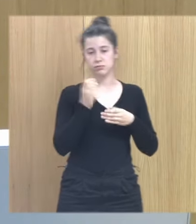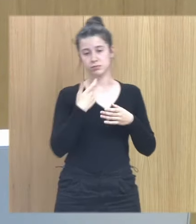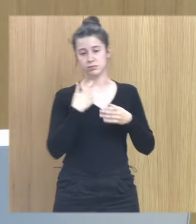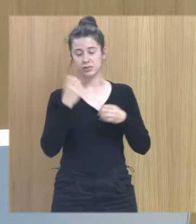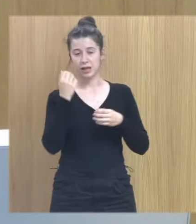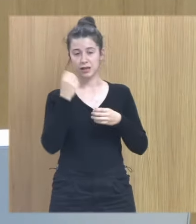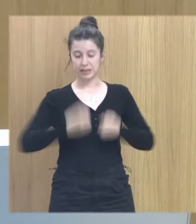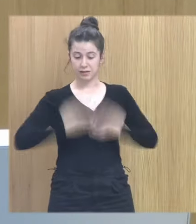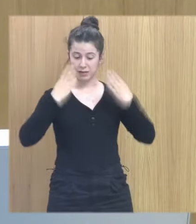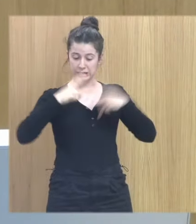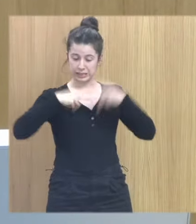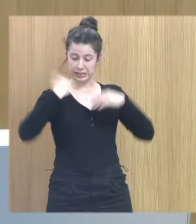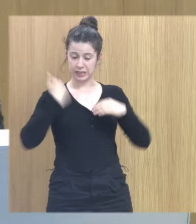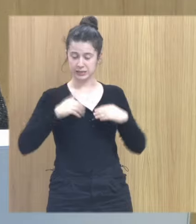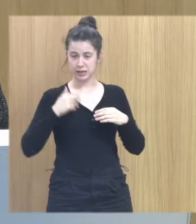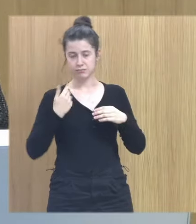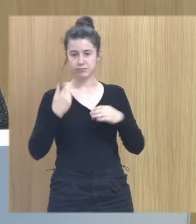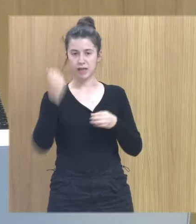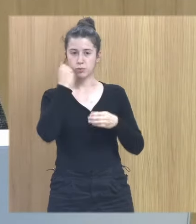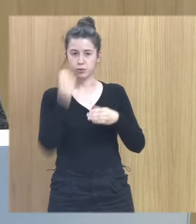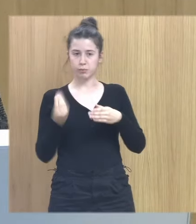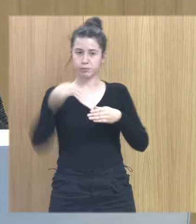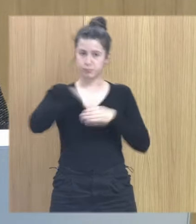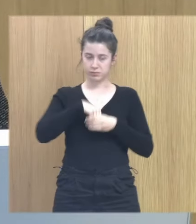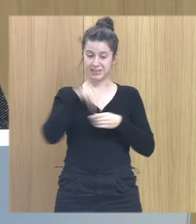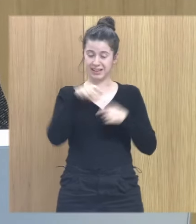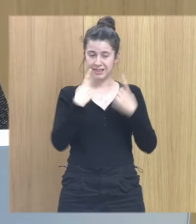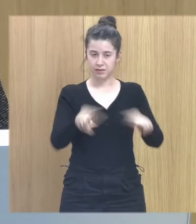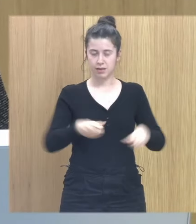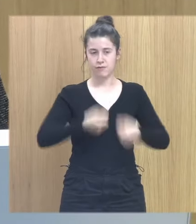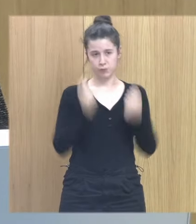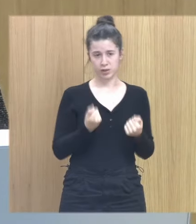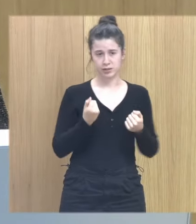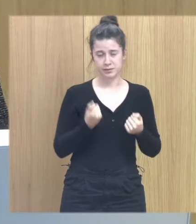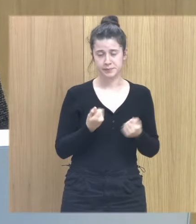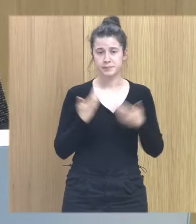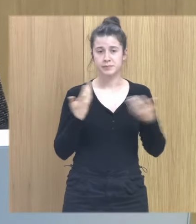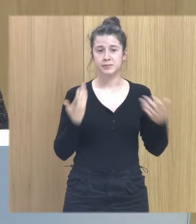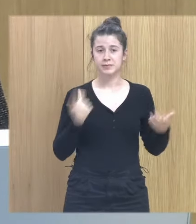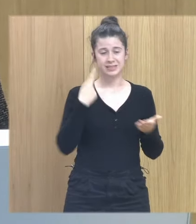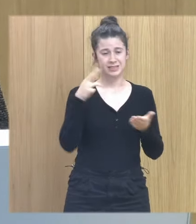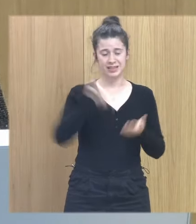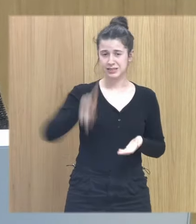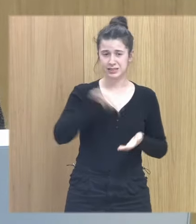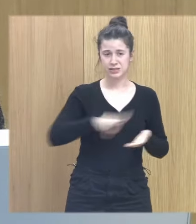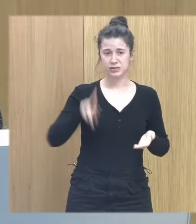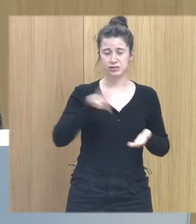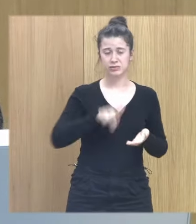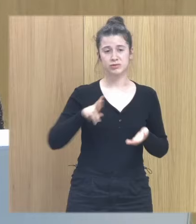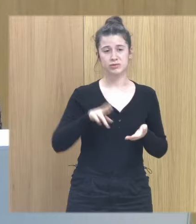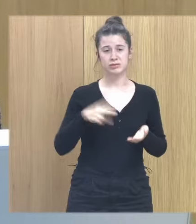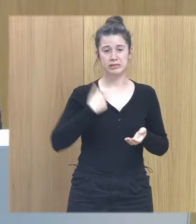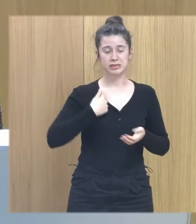el edificio ya está construido. Esta diferencia es abismal. Y insisto, ojalá alguien me